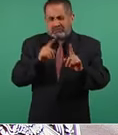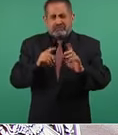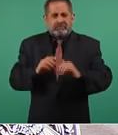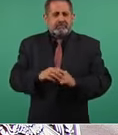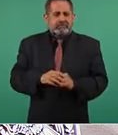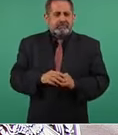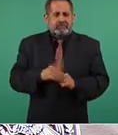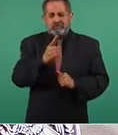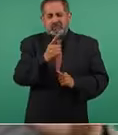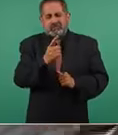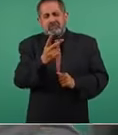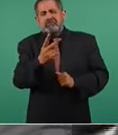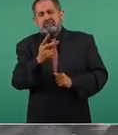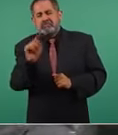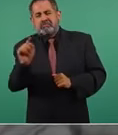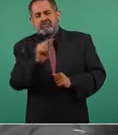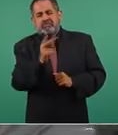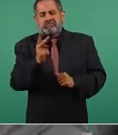uno o dos,